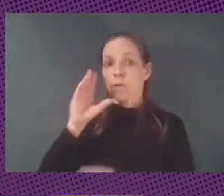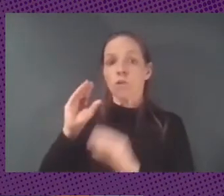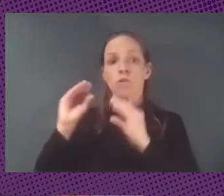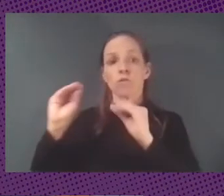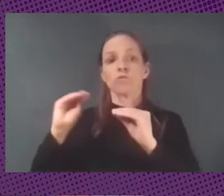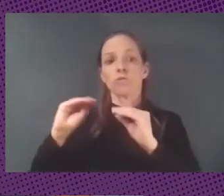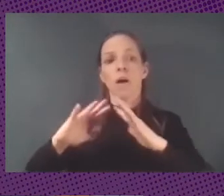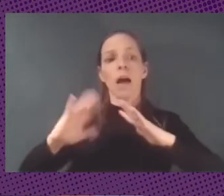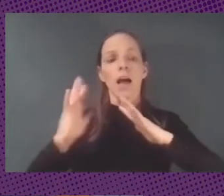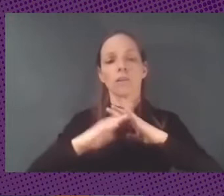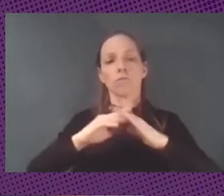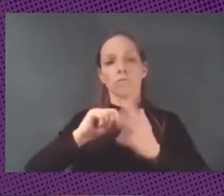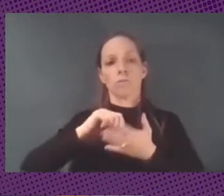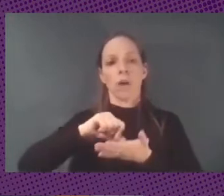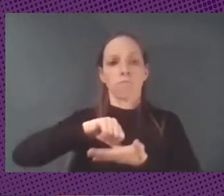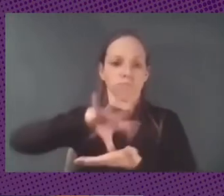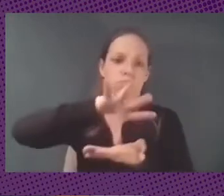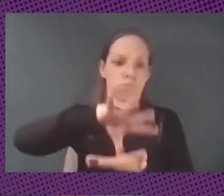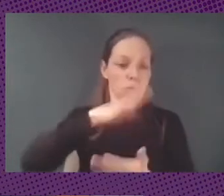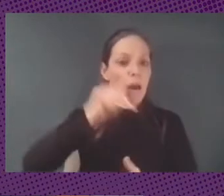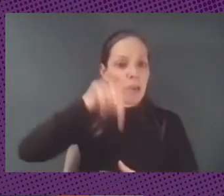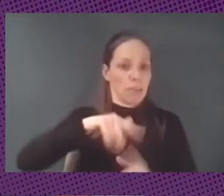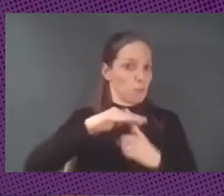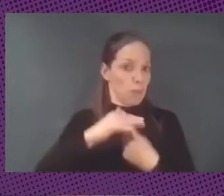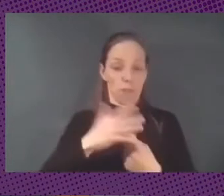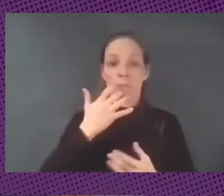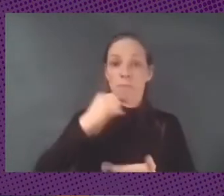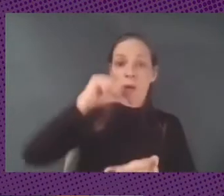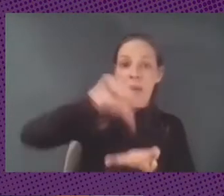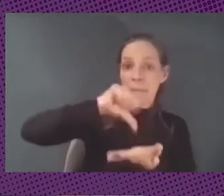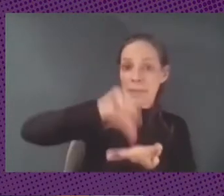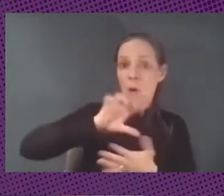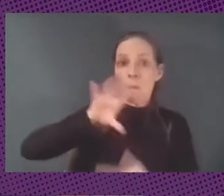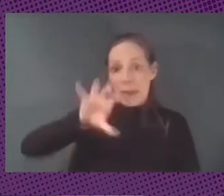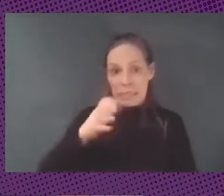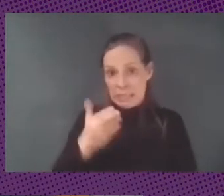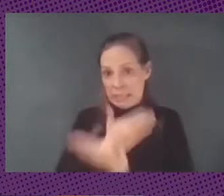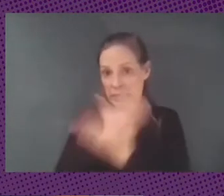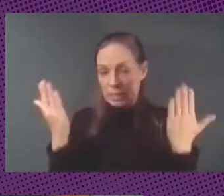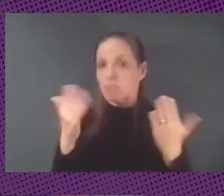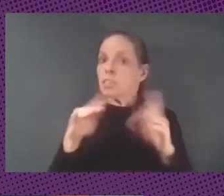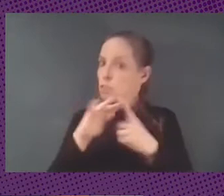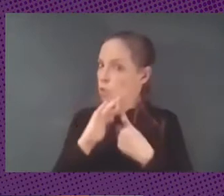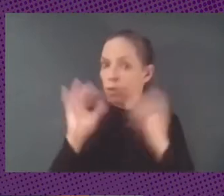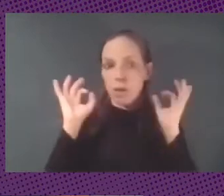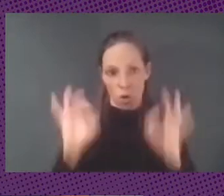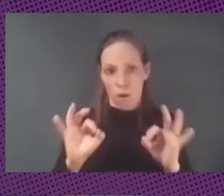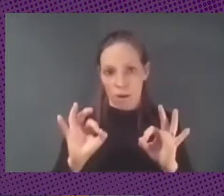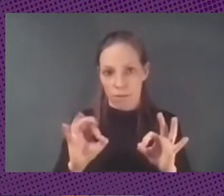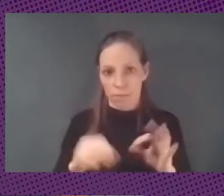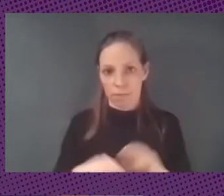descentralizada ¿no? porque acá pasa lo mismo con respecto a Buenos Aires y el resto del país entonces también esta